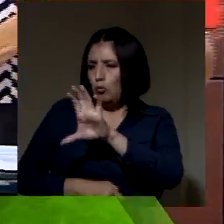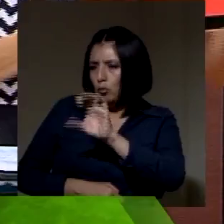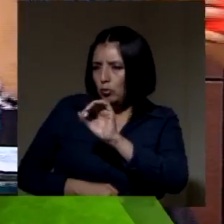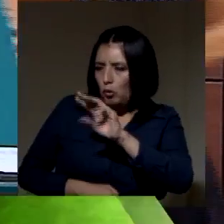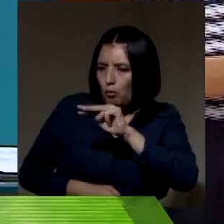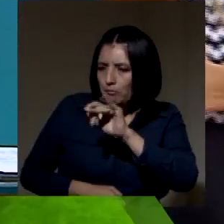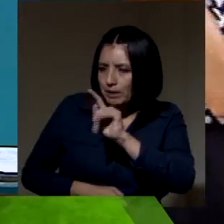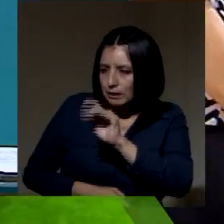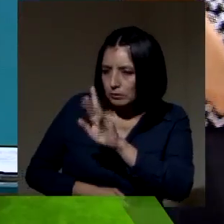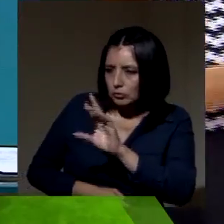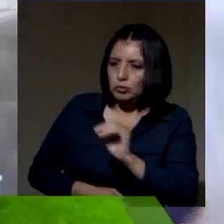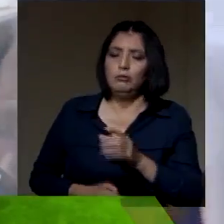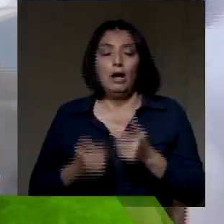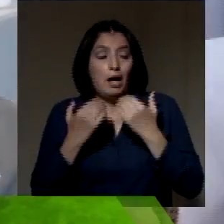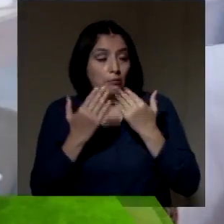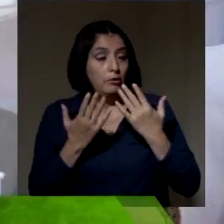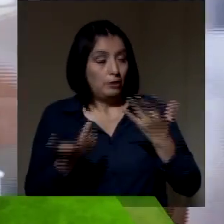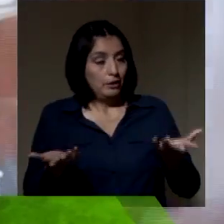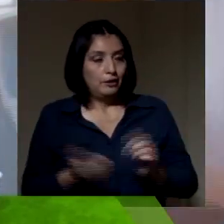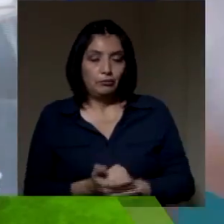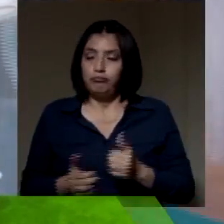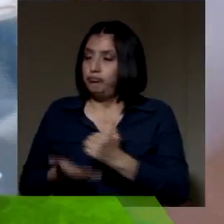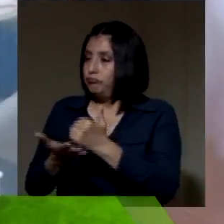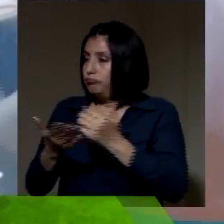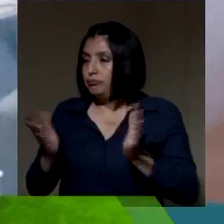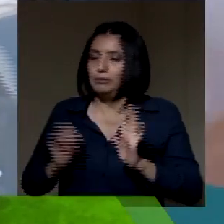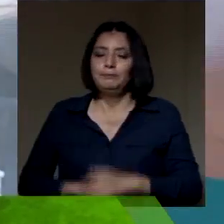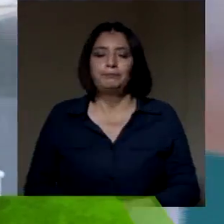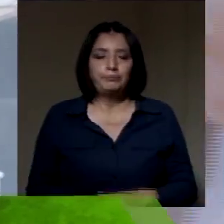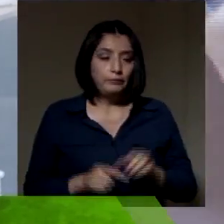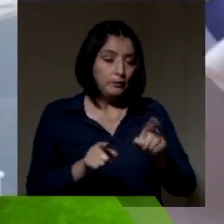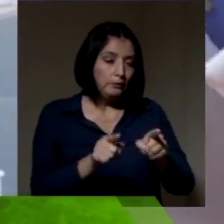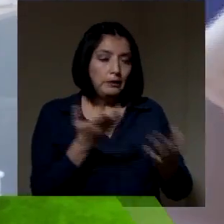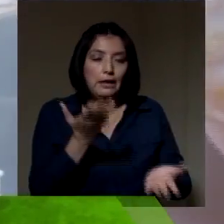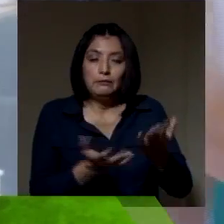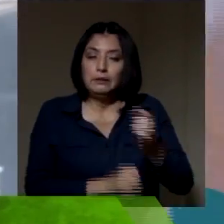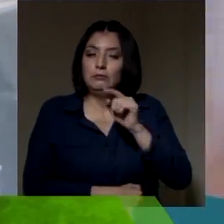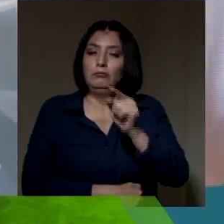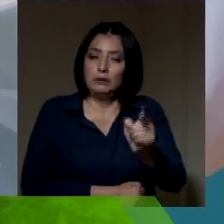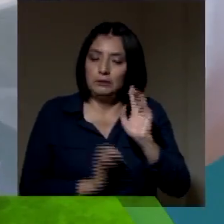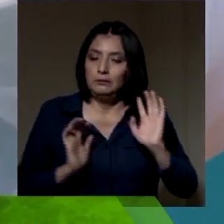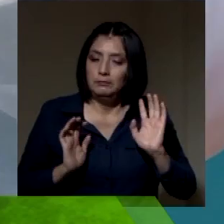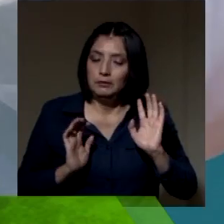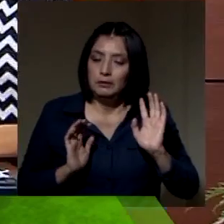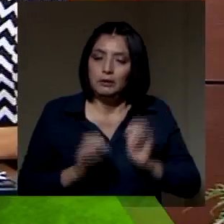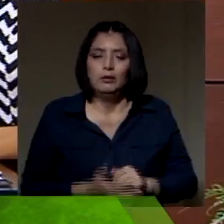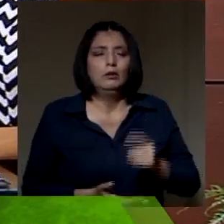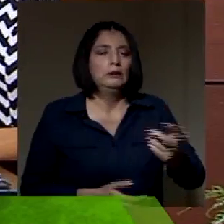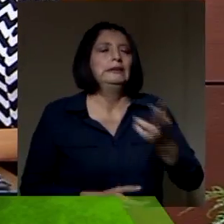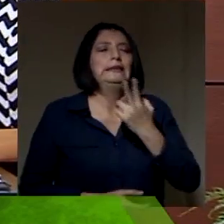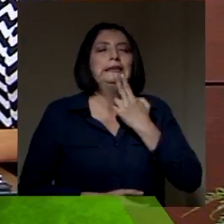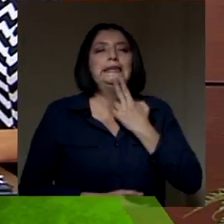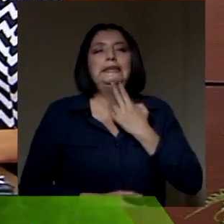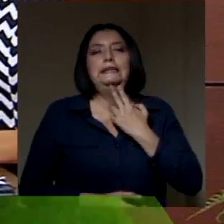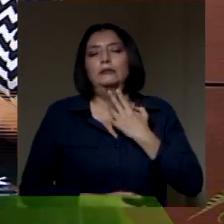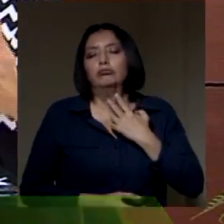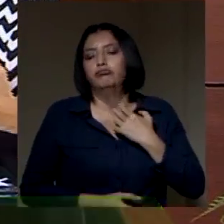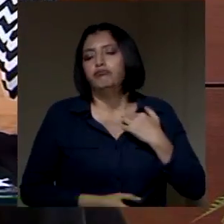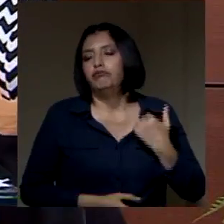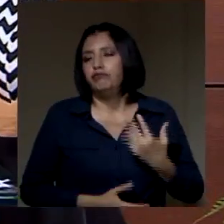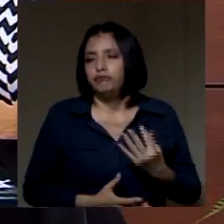es. Muchas gracias. Tenemos asistentes por todos lados. Si usted, de repente, una sed tremenda.